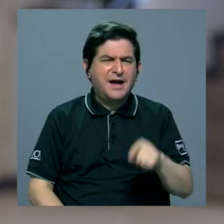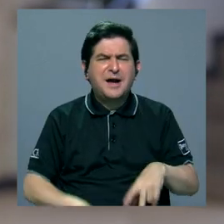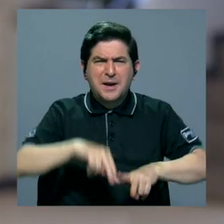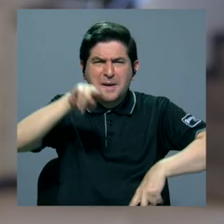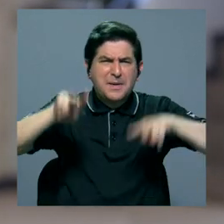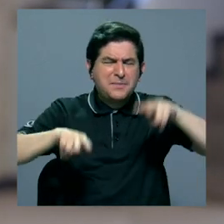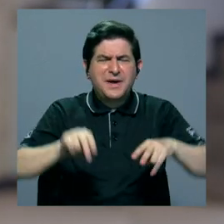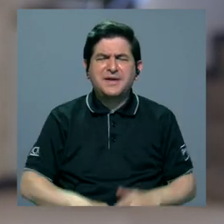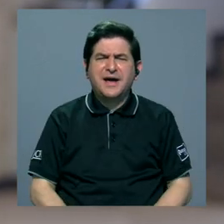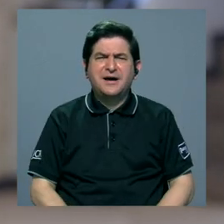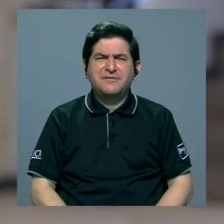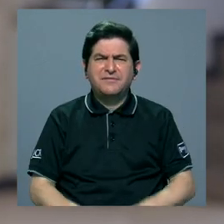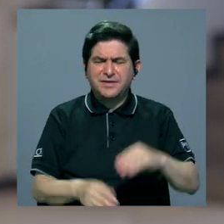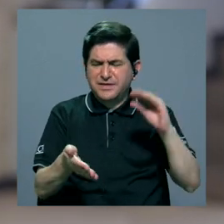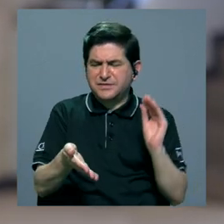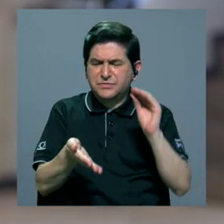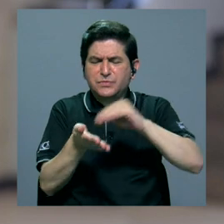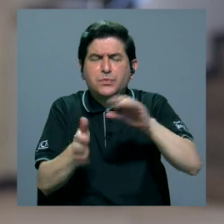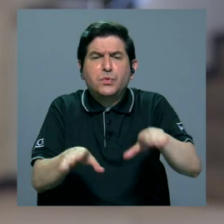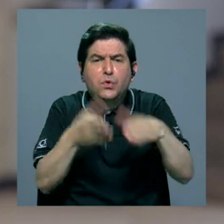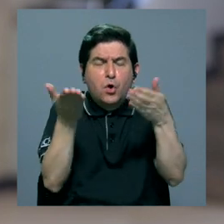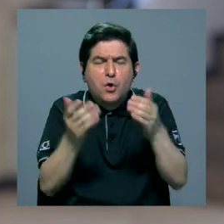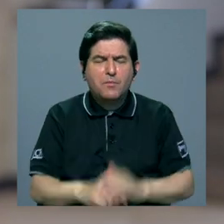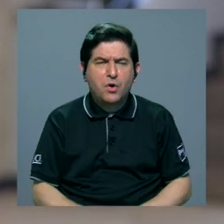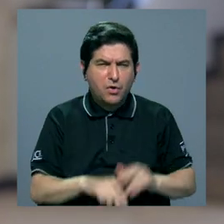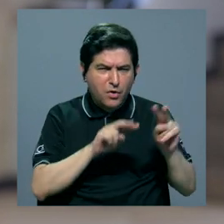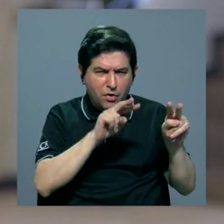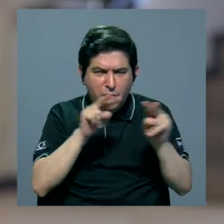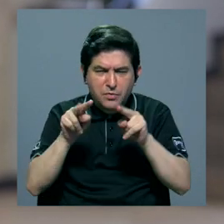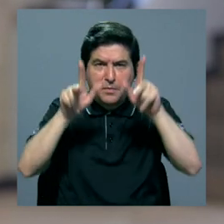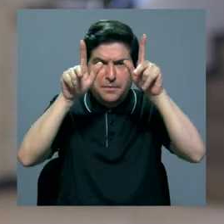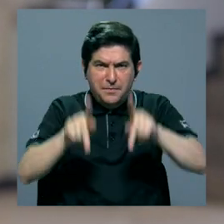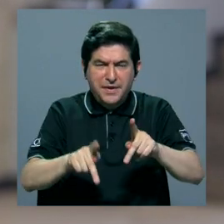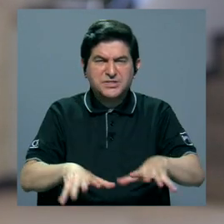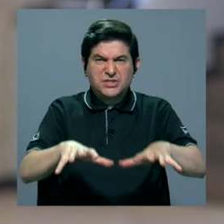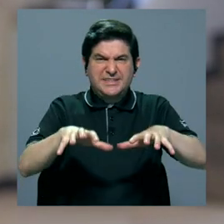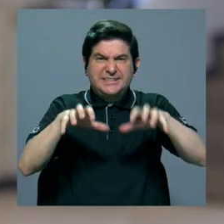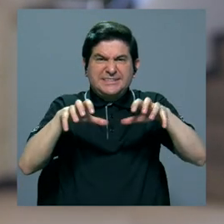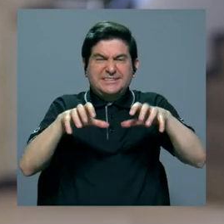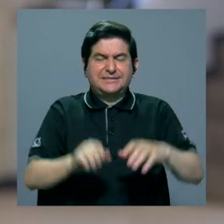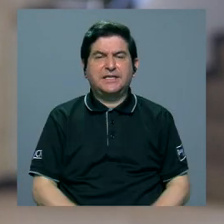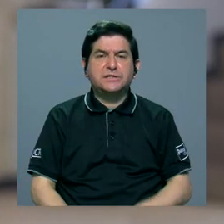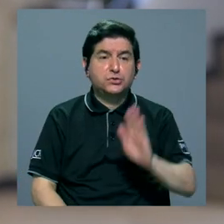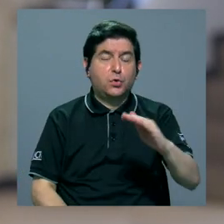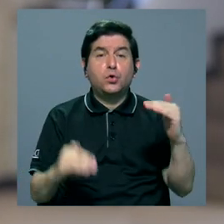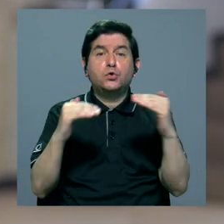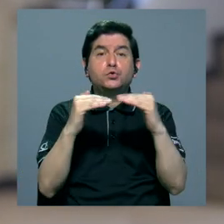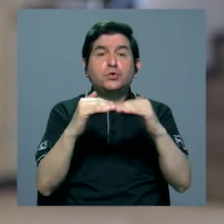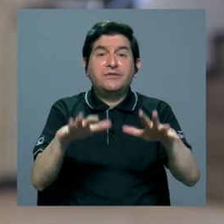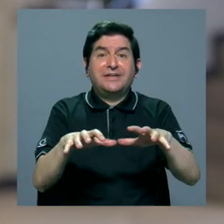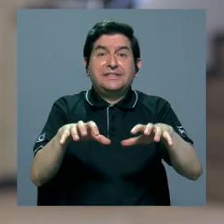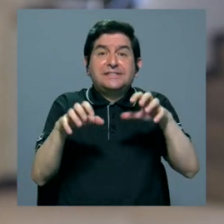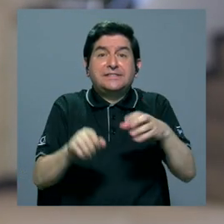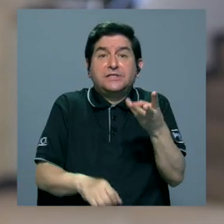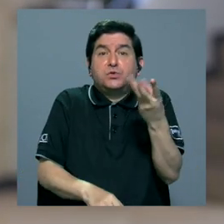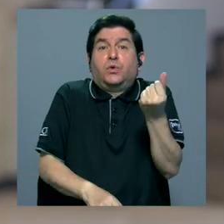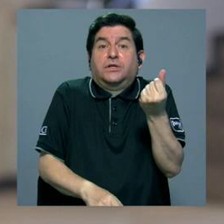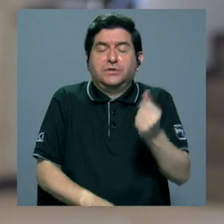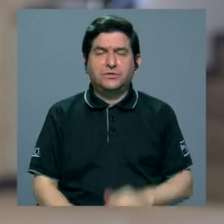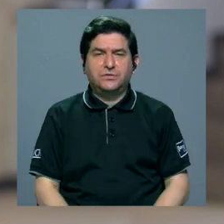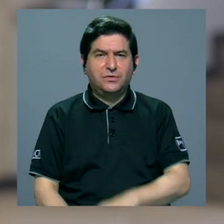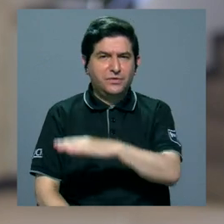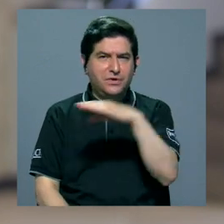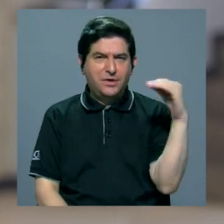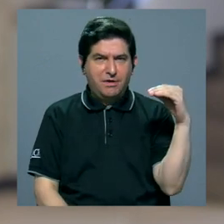variables? En función de nosotros observar cómo una persona hace estrés o cuál es su nivel de estrés y además